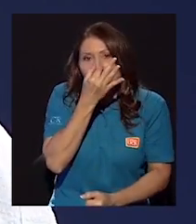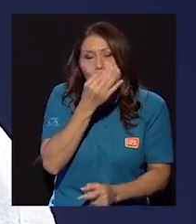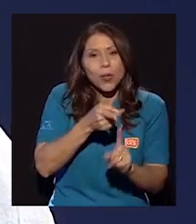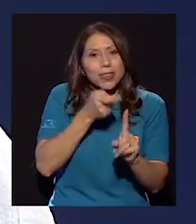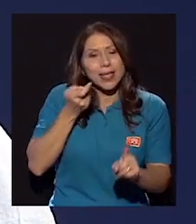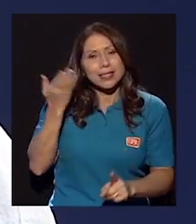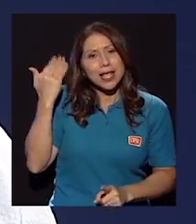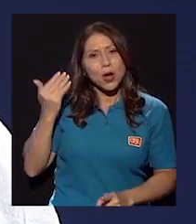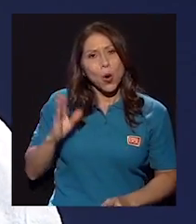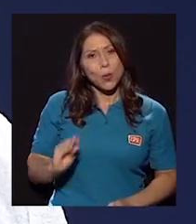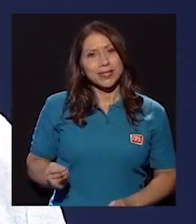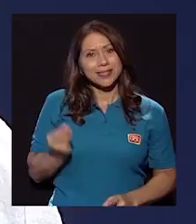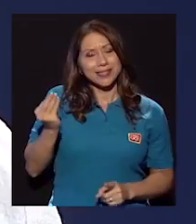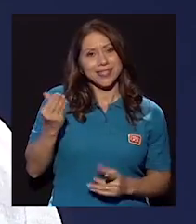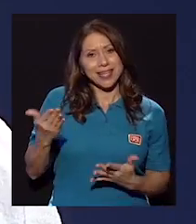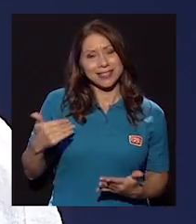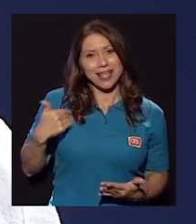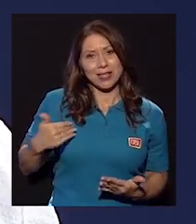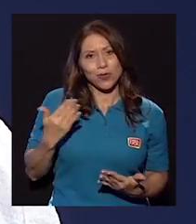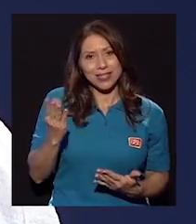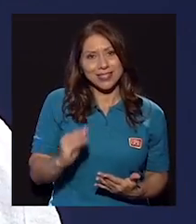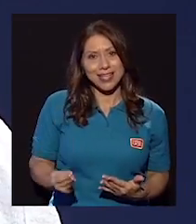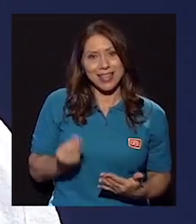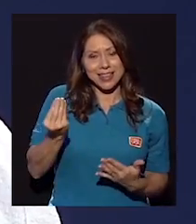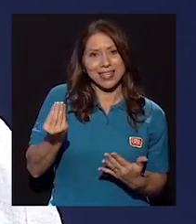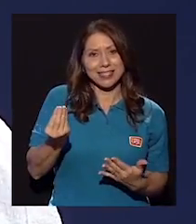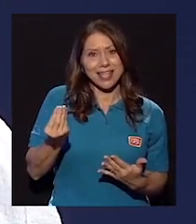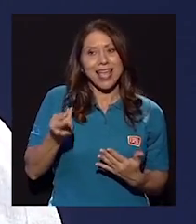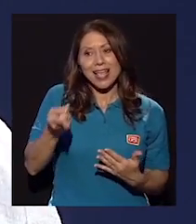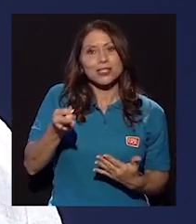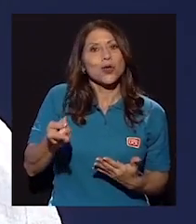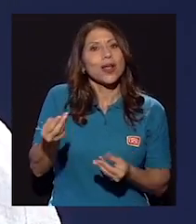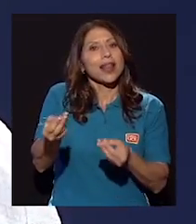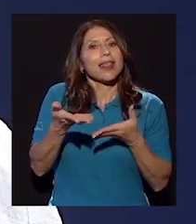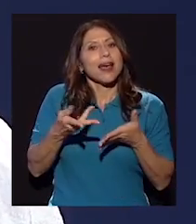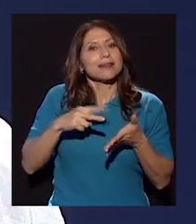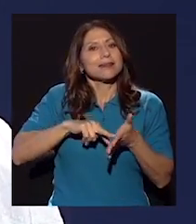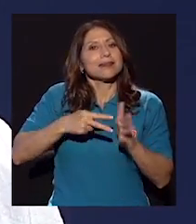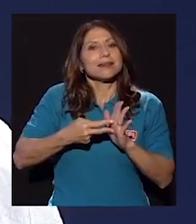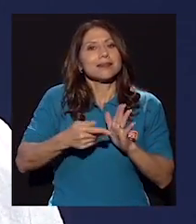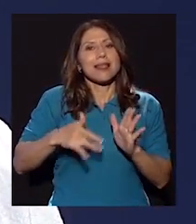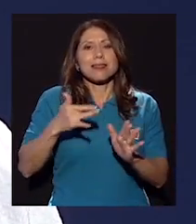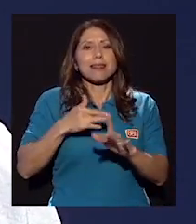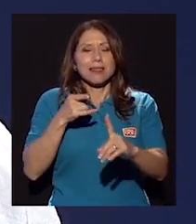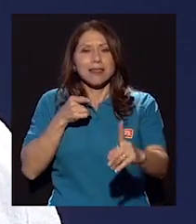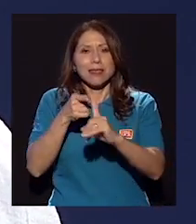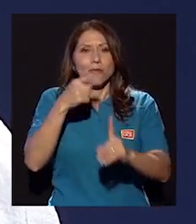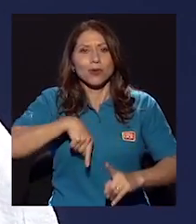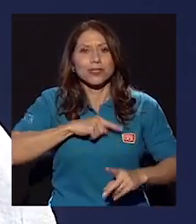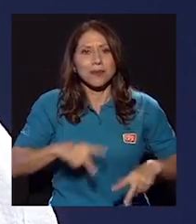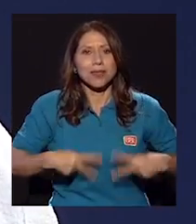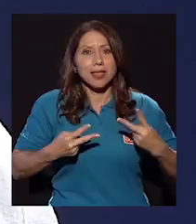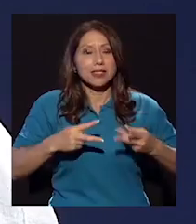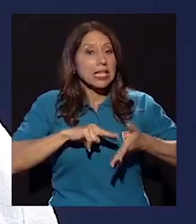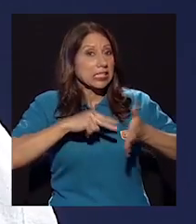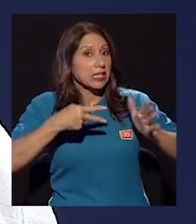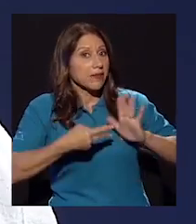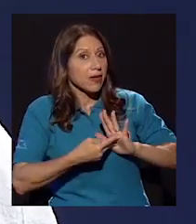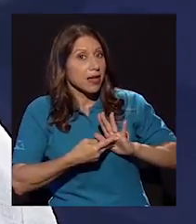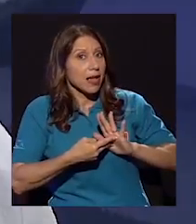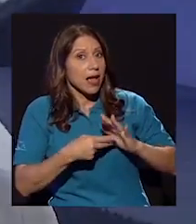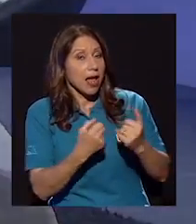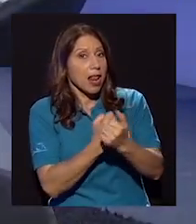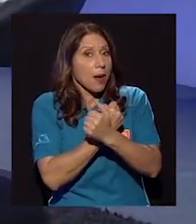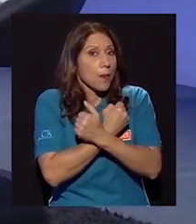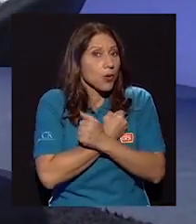desde adolescentes. Es lo que es lo que da sentido a nuestras vidas en muchos casos. O el amor es muy diferente para los